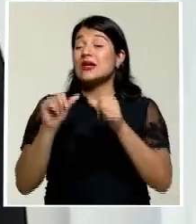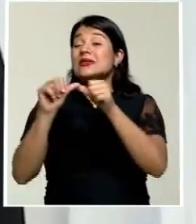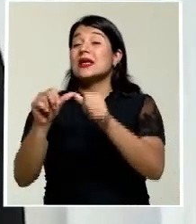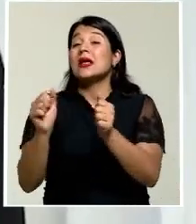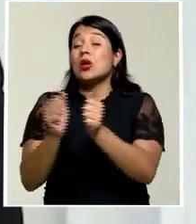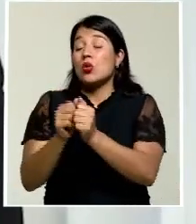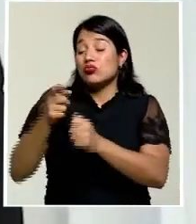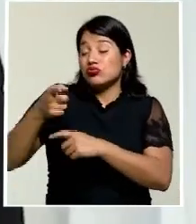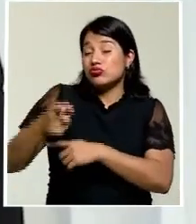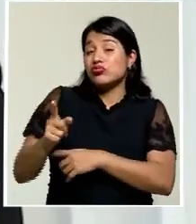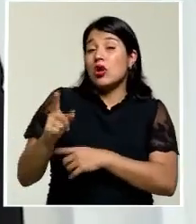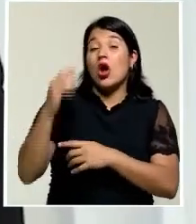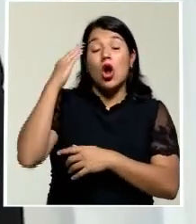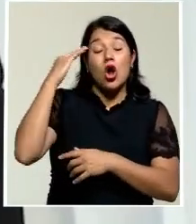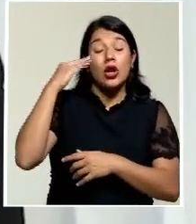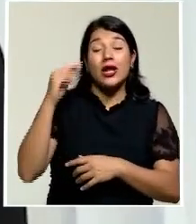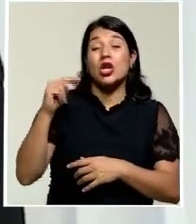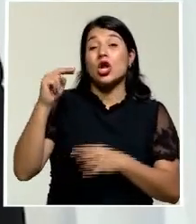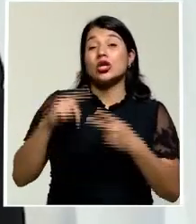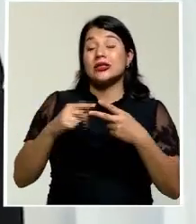de Corea del Norte y China.